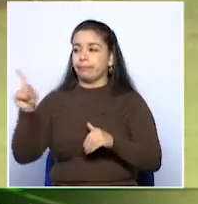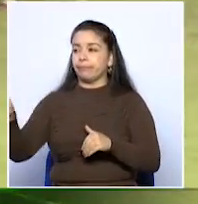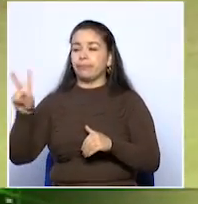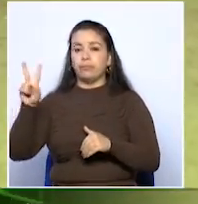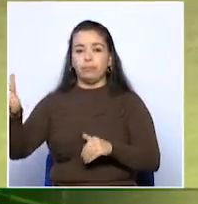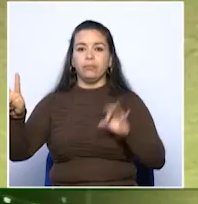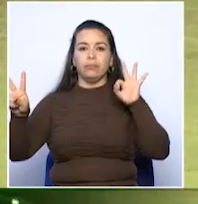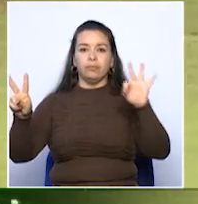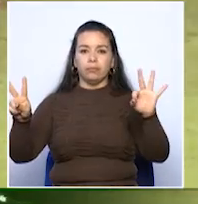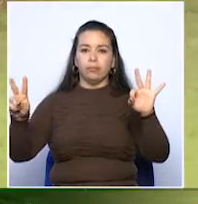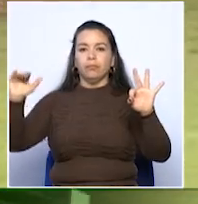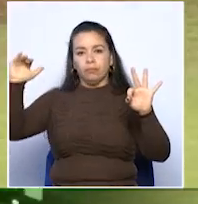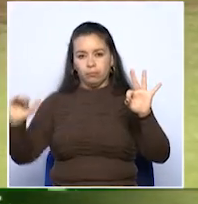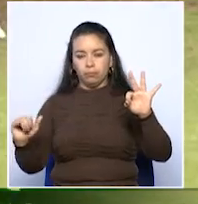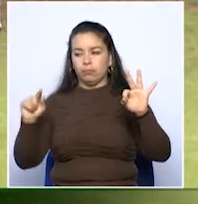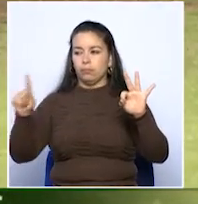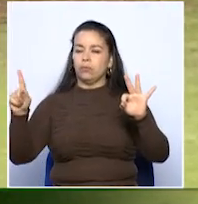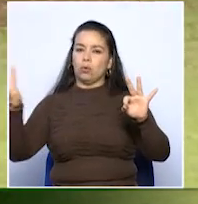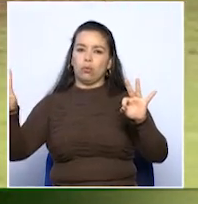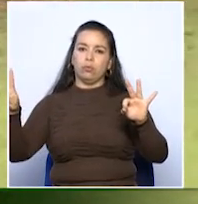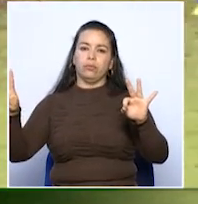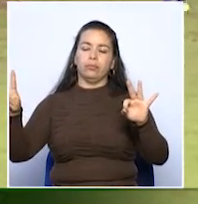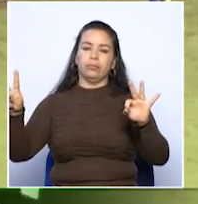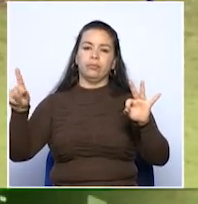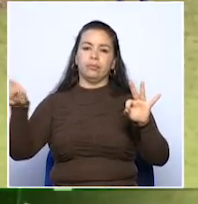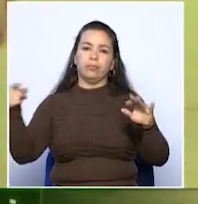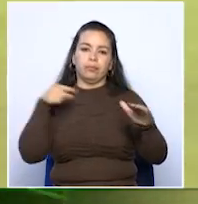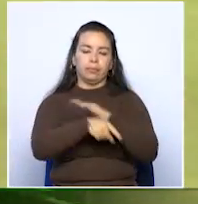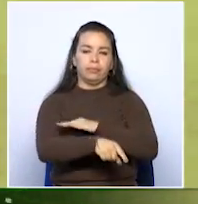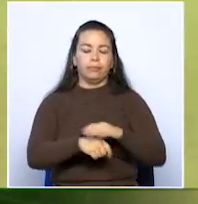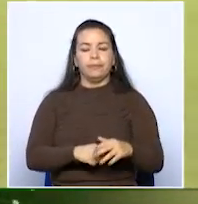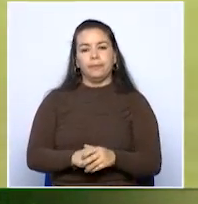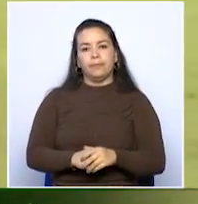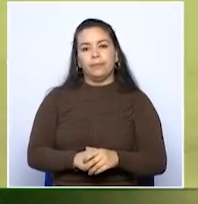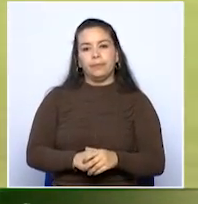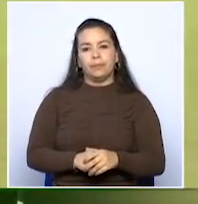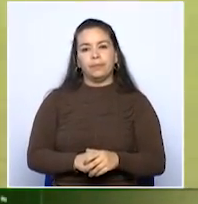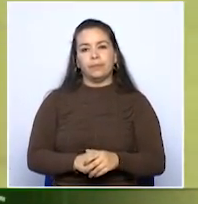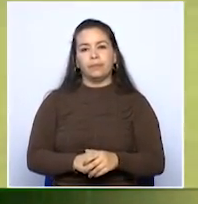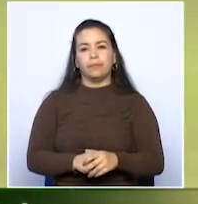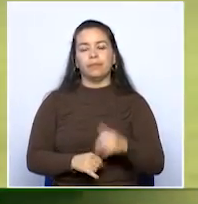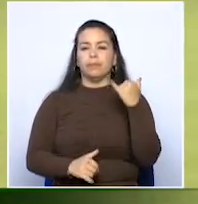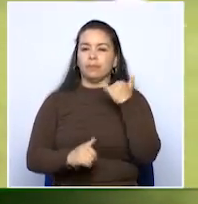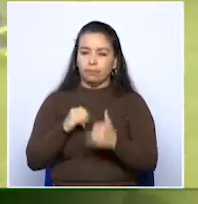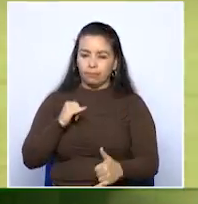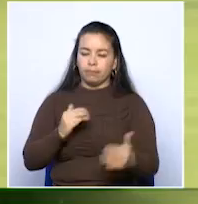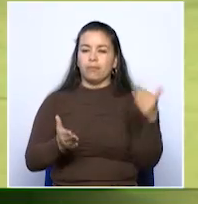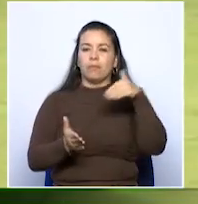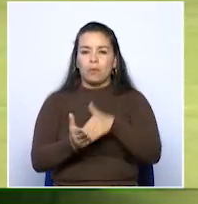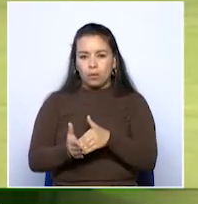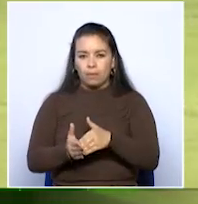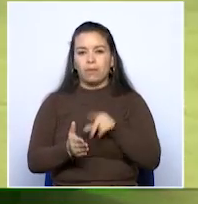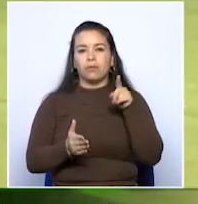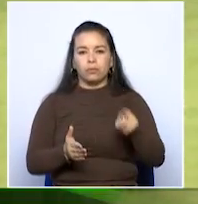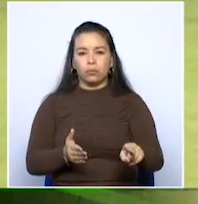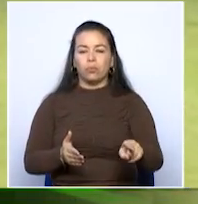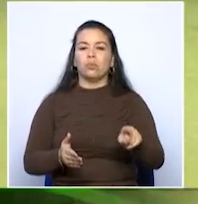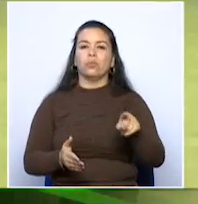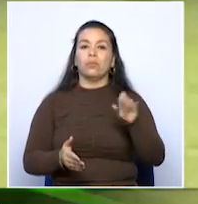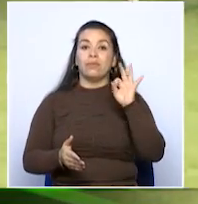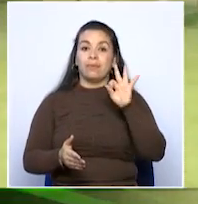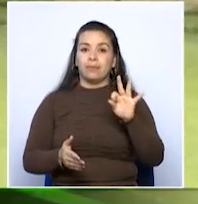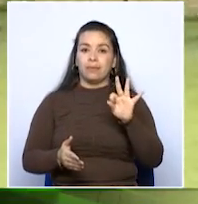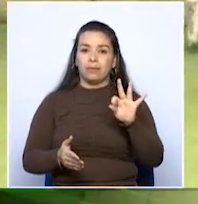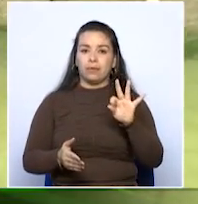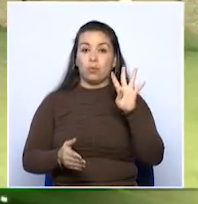y de esa manera reduce la diferencia para el 3-2 en favor de Indubolsas. Onceno que ampliaría de nuevo la cuenta con Jonathan Romero, quien consiguió el tercero de su